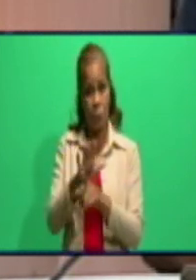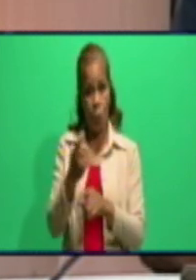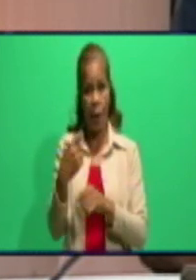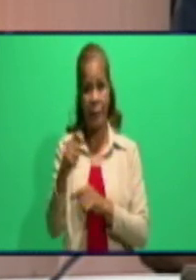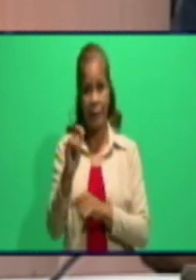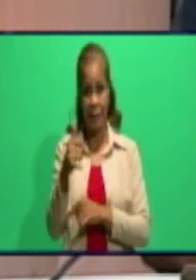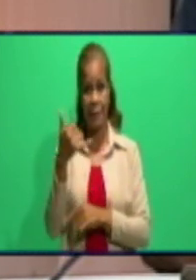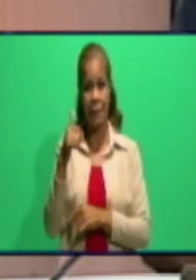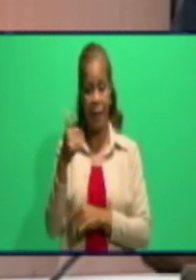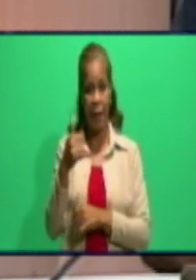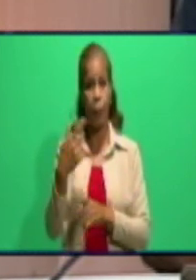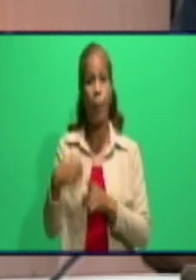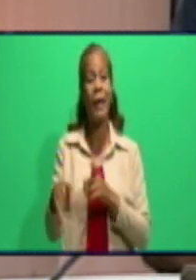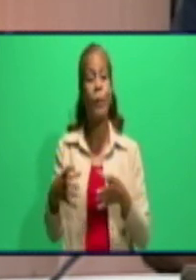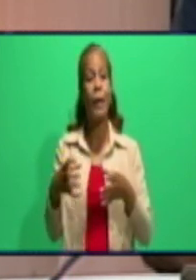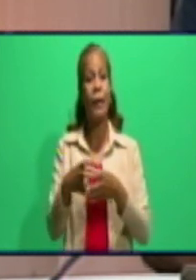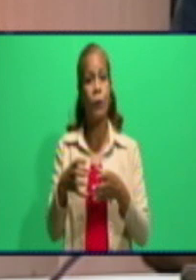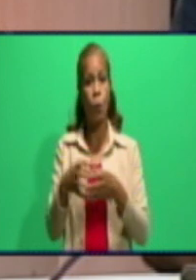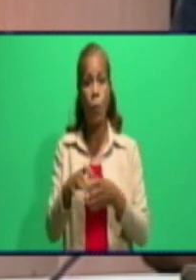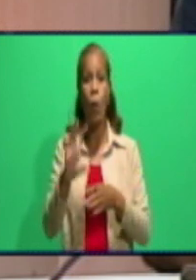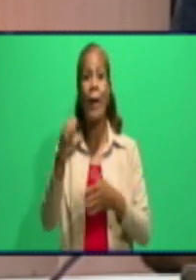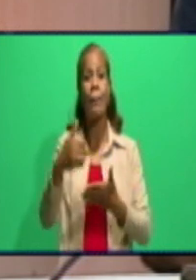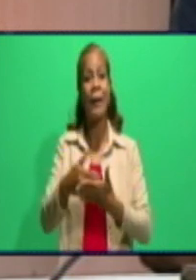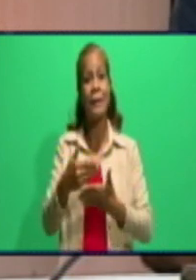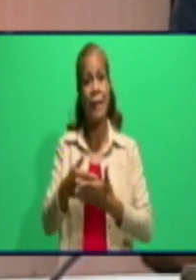pero ya el grupo empresarial de comercio, como se explicó aquí,